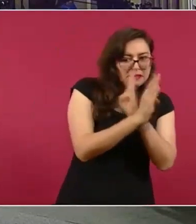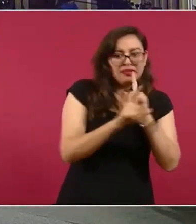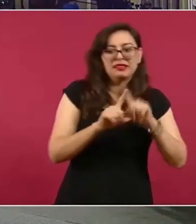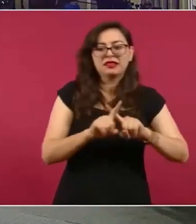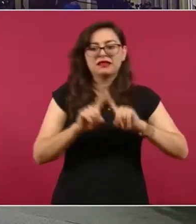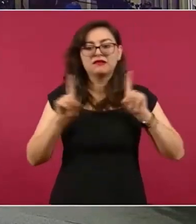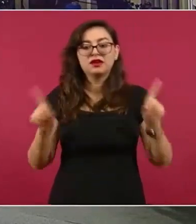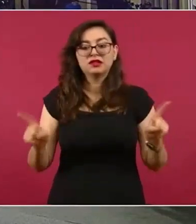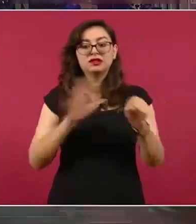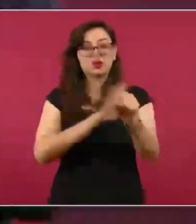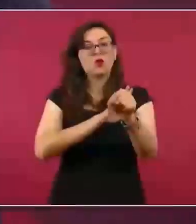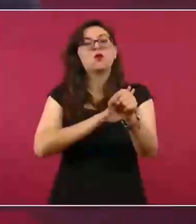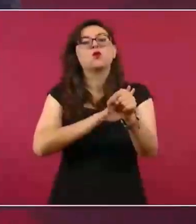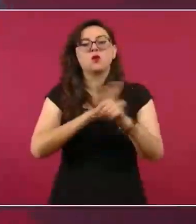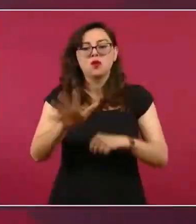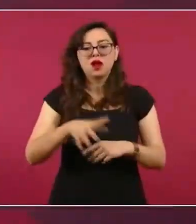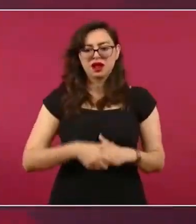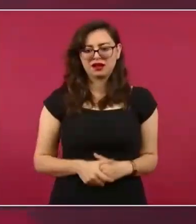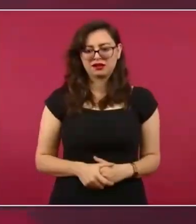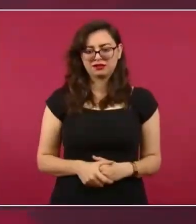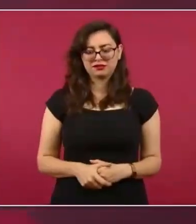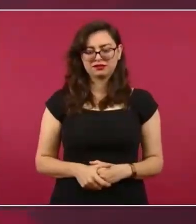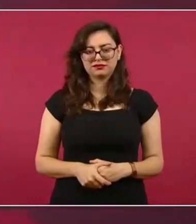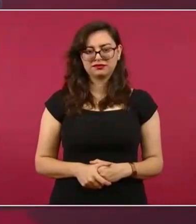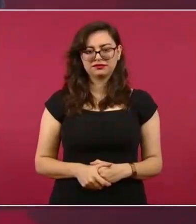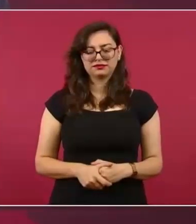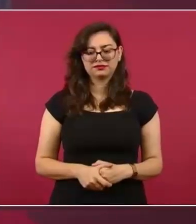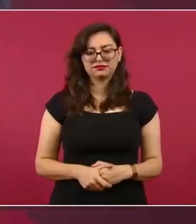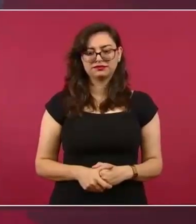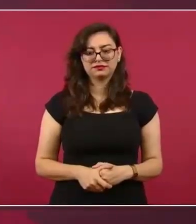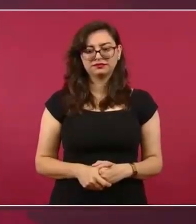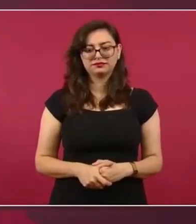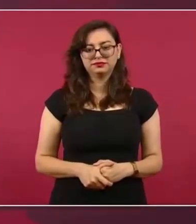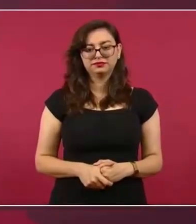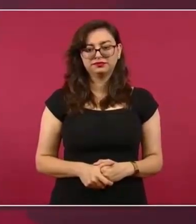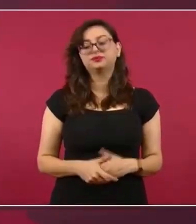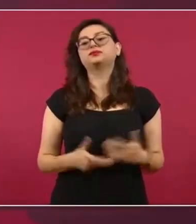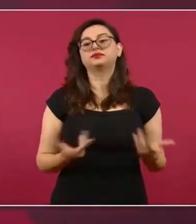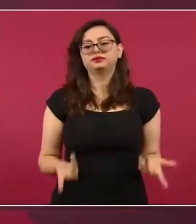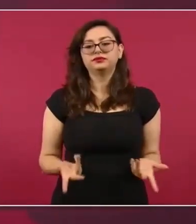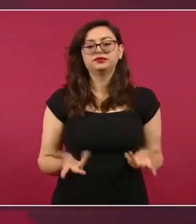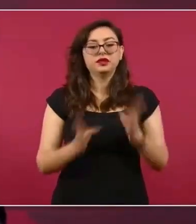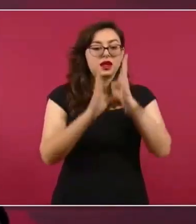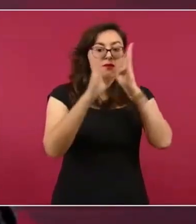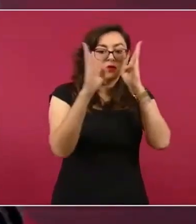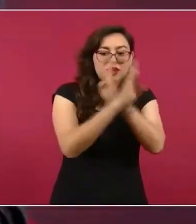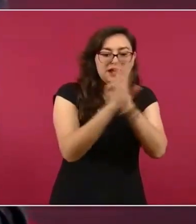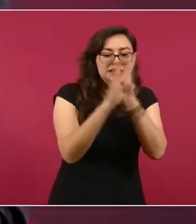Pues el espionaje tiene que ver con la persecución política,